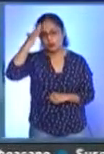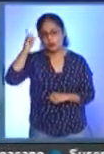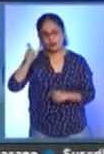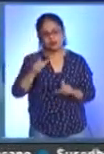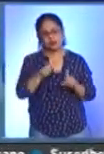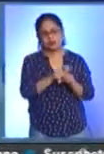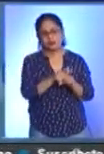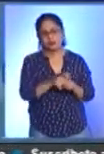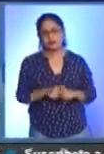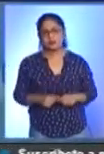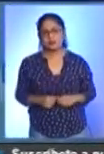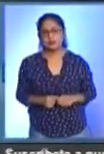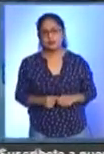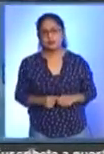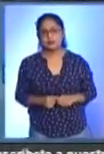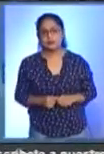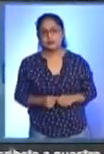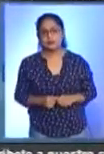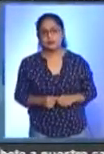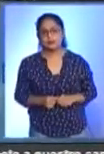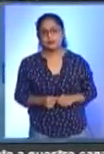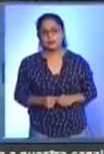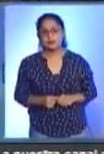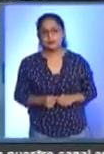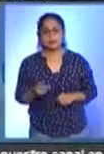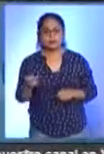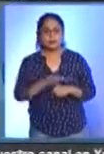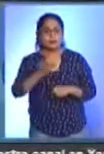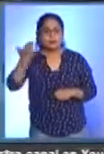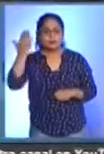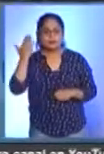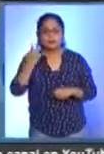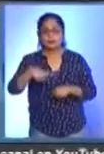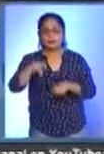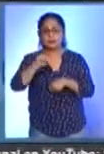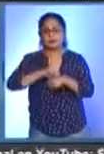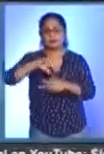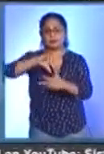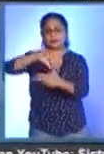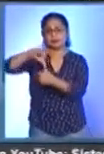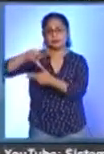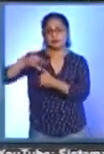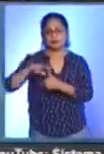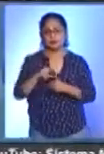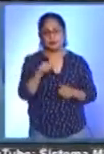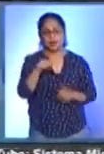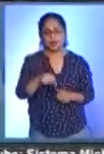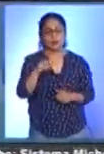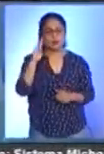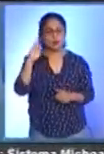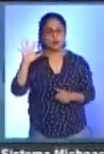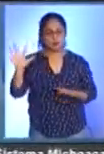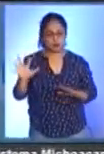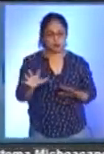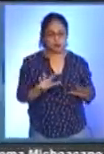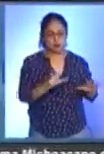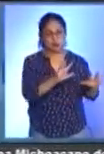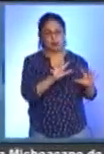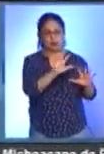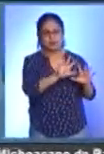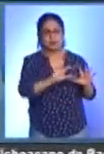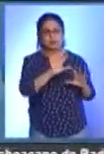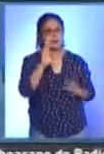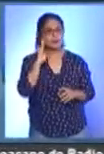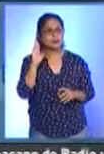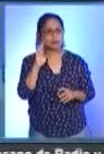civil estatal. El pasado fin de semana, el huracán Grace pisó tierras michoacanas sin afectaciones mayores en la entidad,